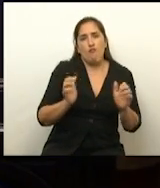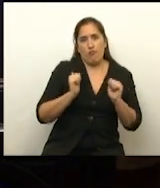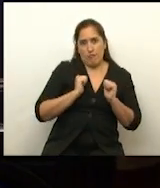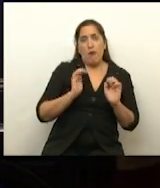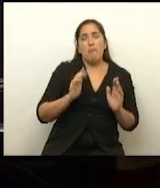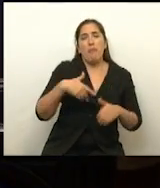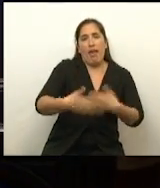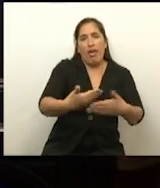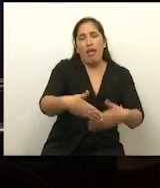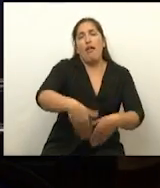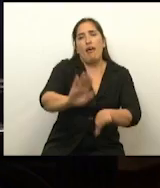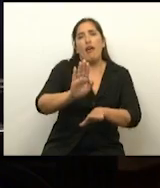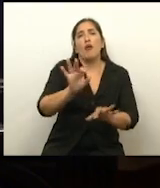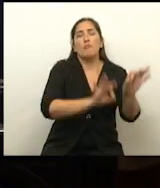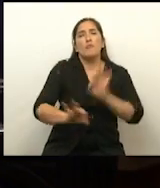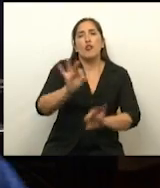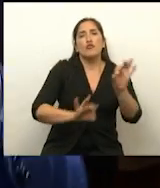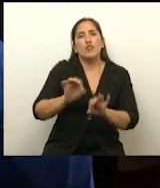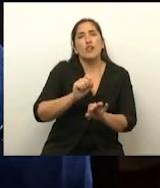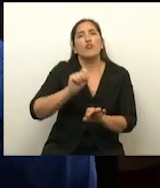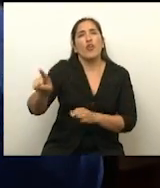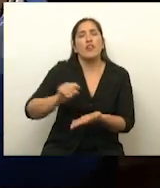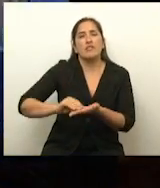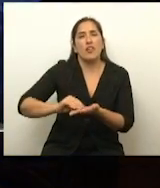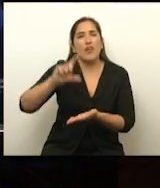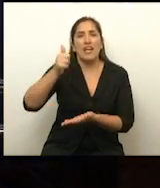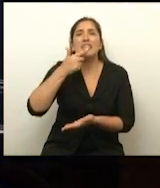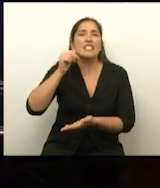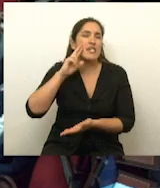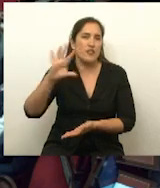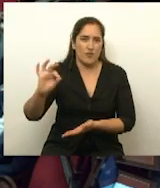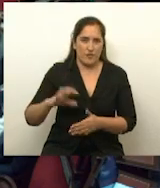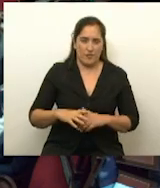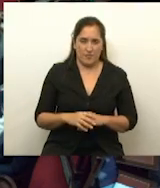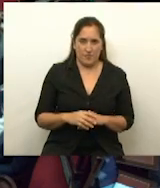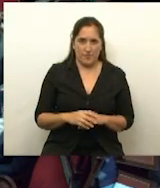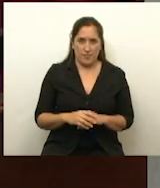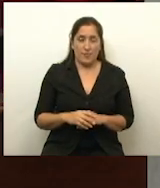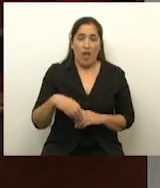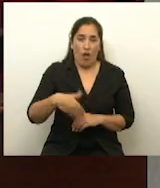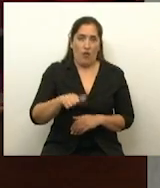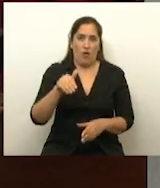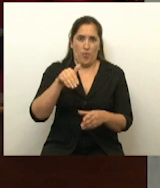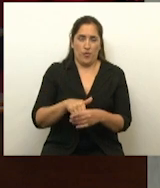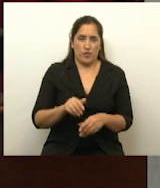el proyecto del senador Caserio. Gracias, señor senador. Se va a votar.